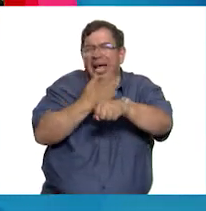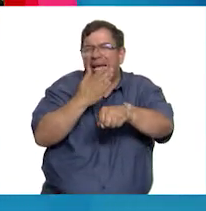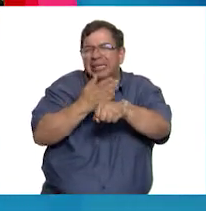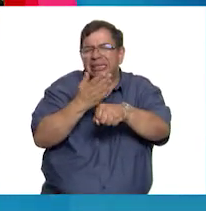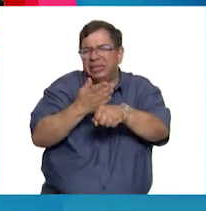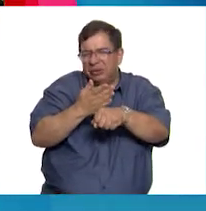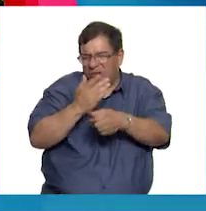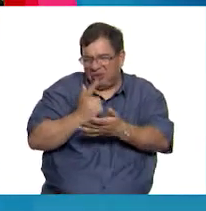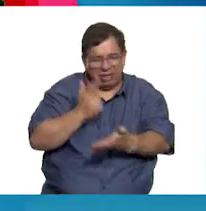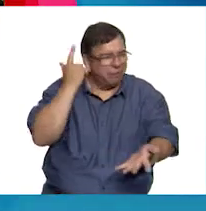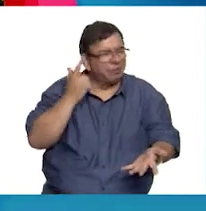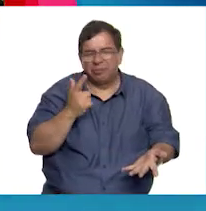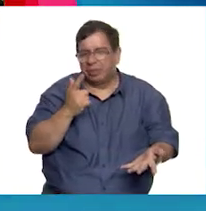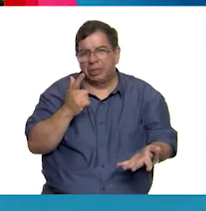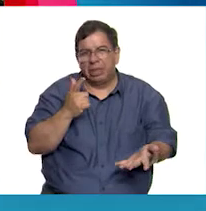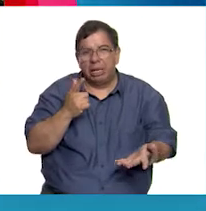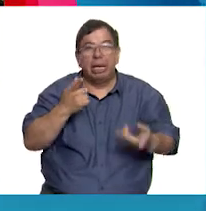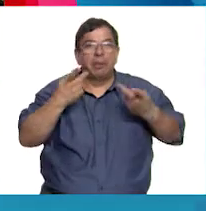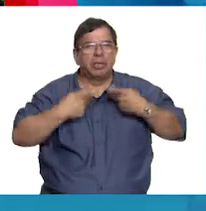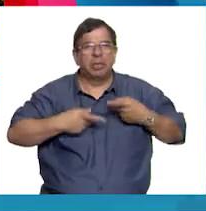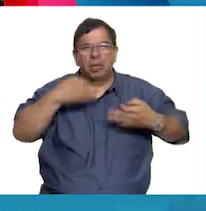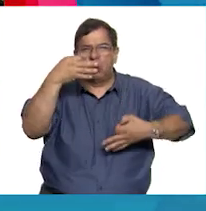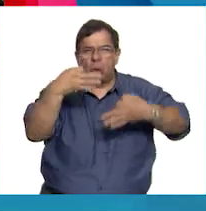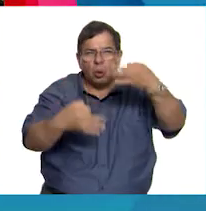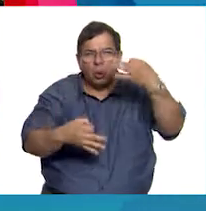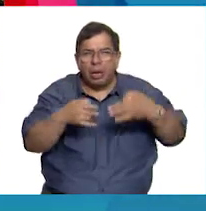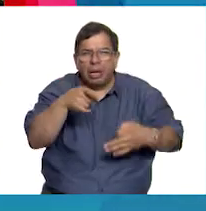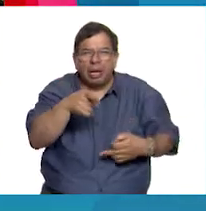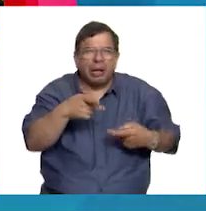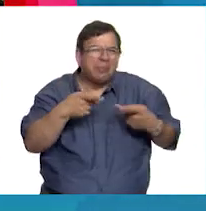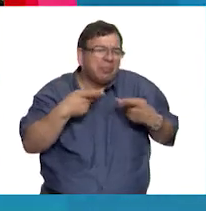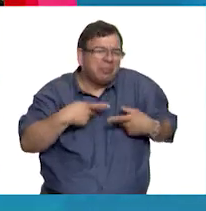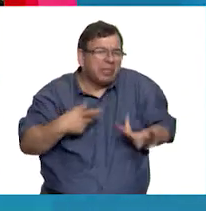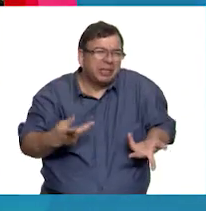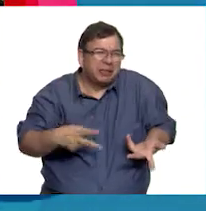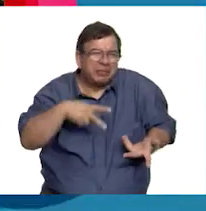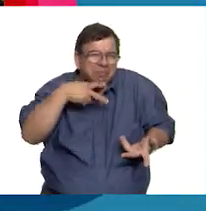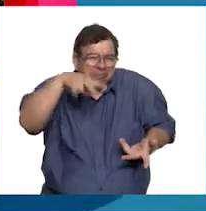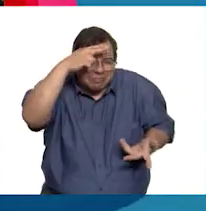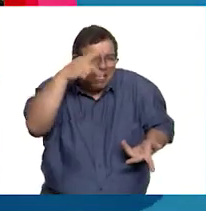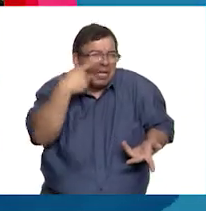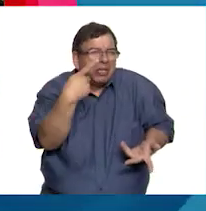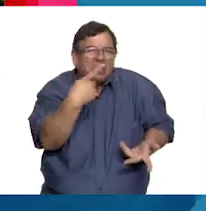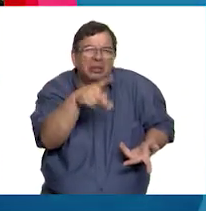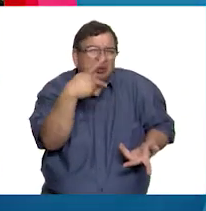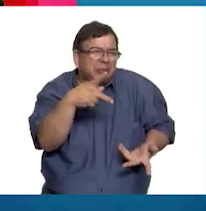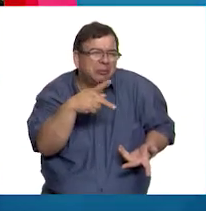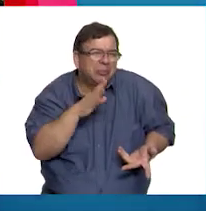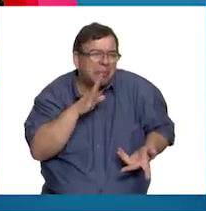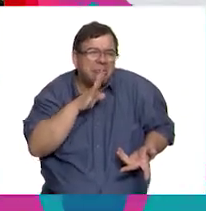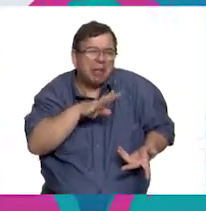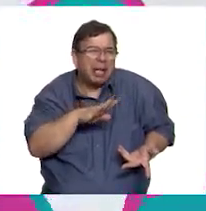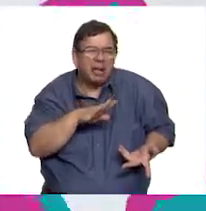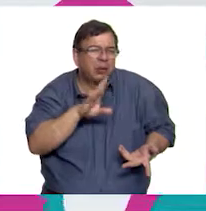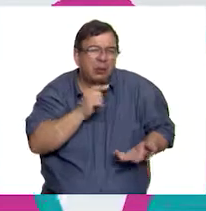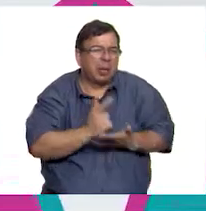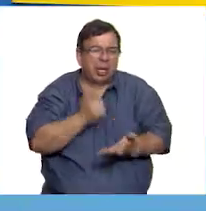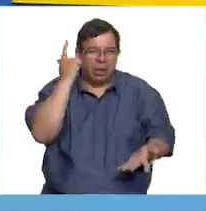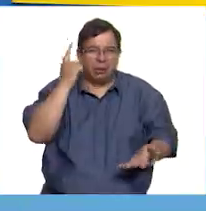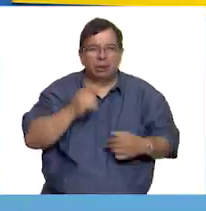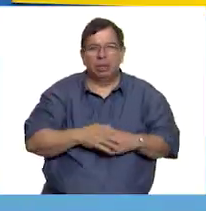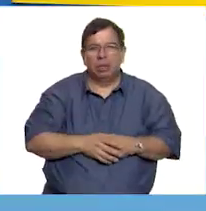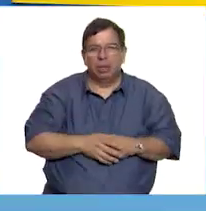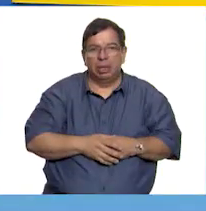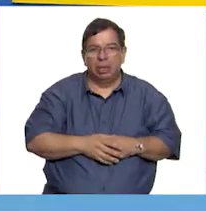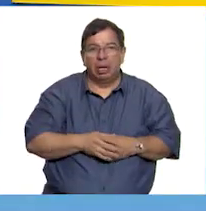duros porque los inquisidores creían que era gente inculta y que sus delitos no eran tan graves. Cosas como